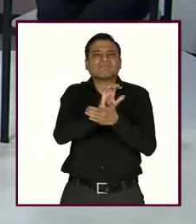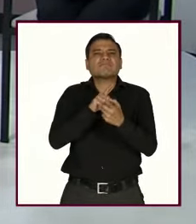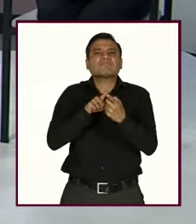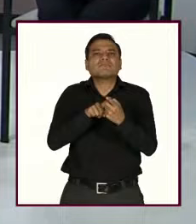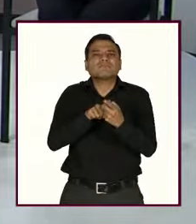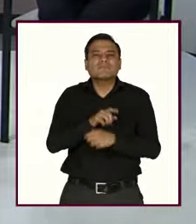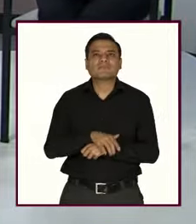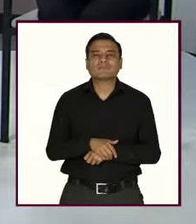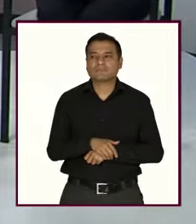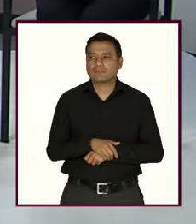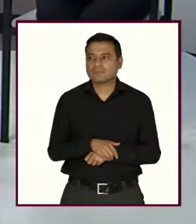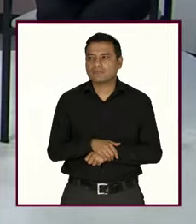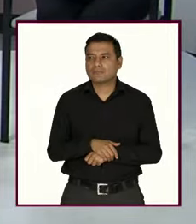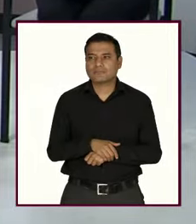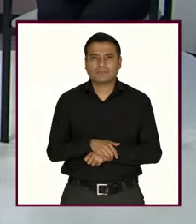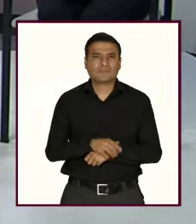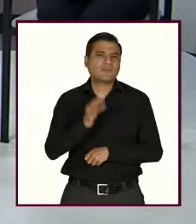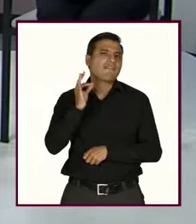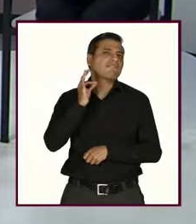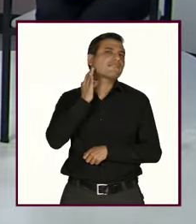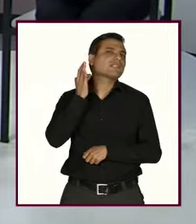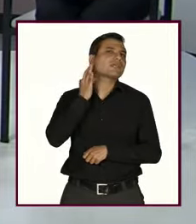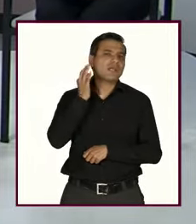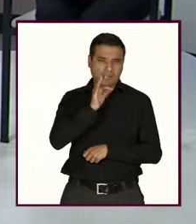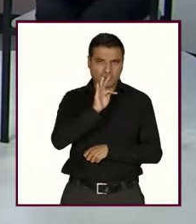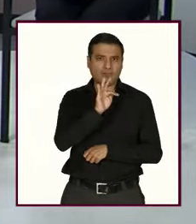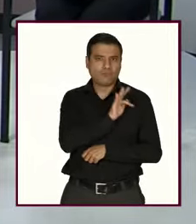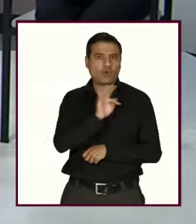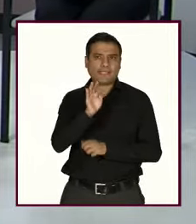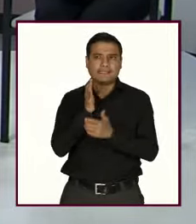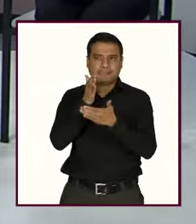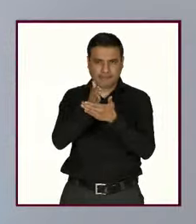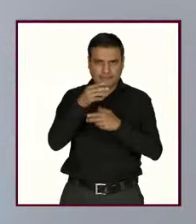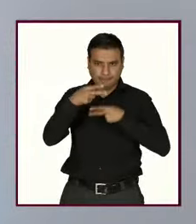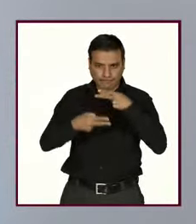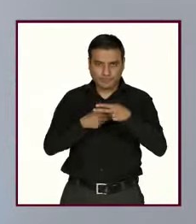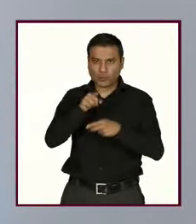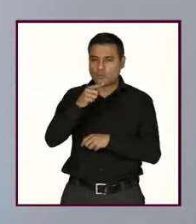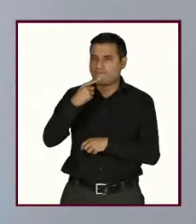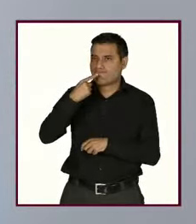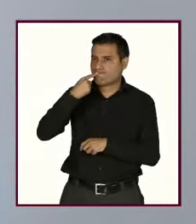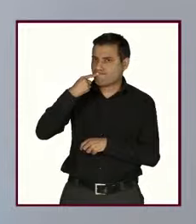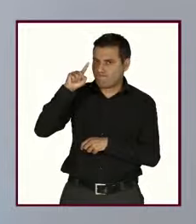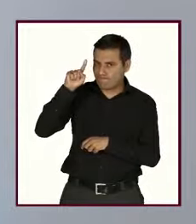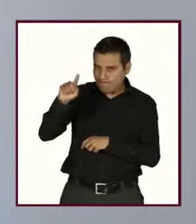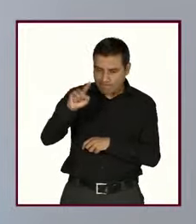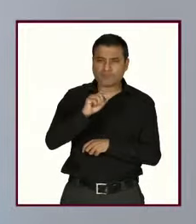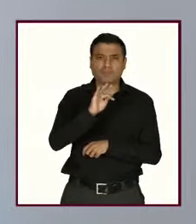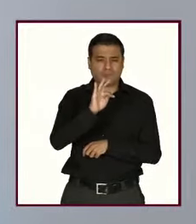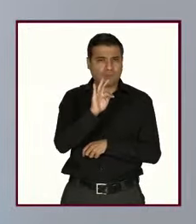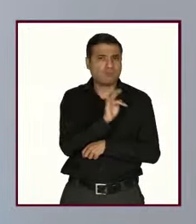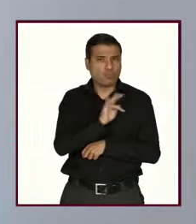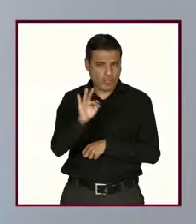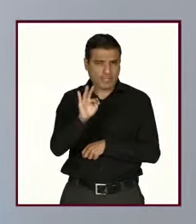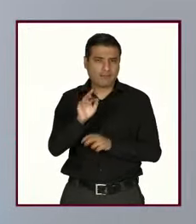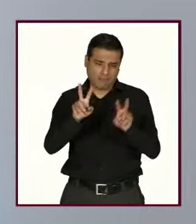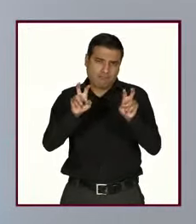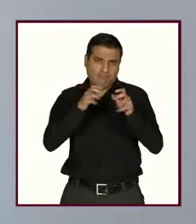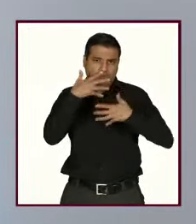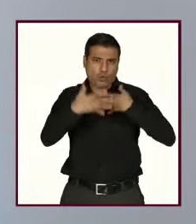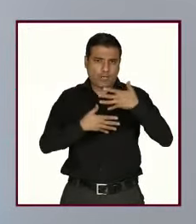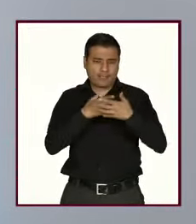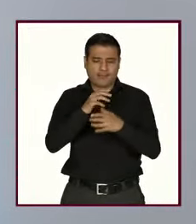Fiscalía? Para presentar una denuncia si es que lo que quiere es presentar una denuncia por violencia digital